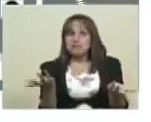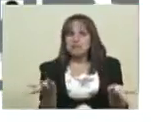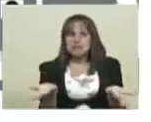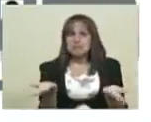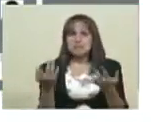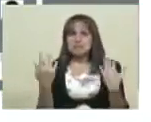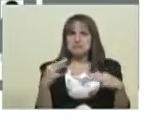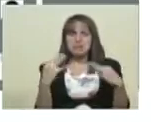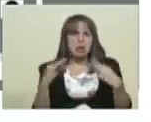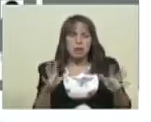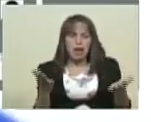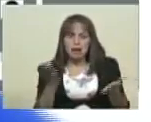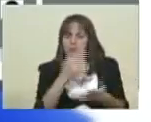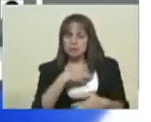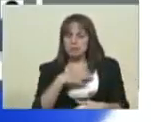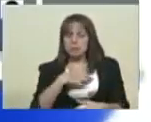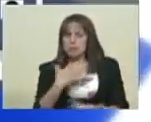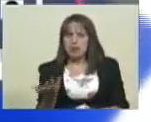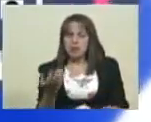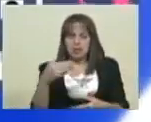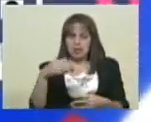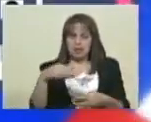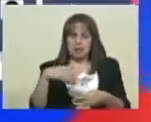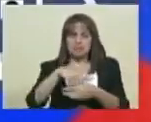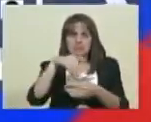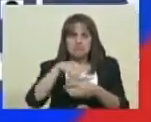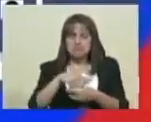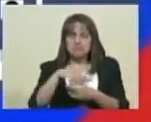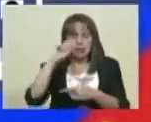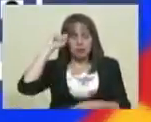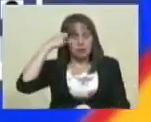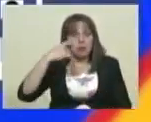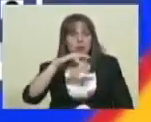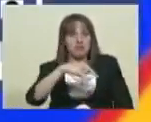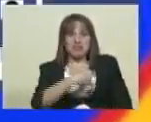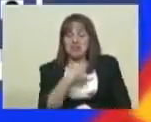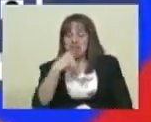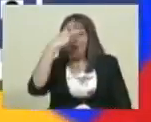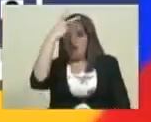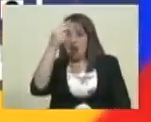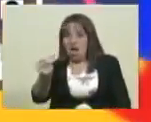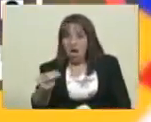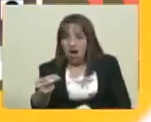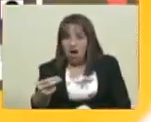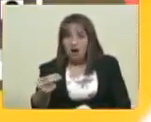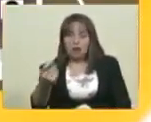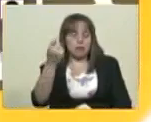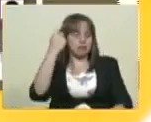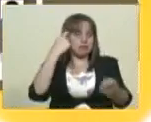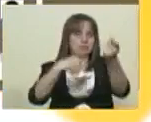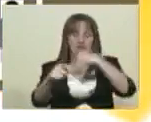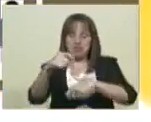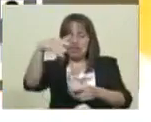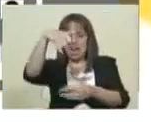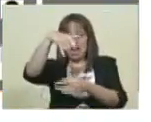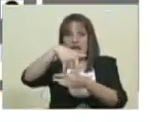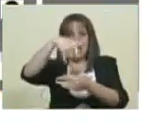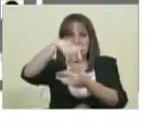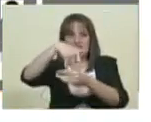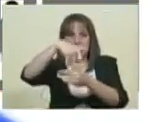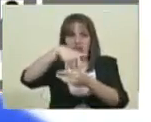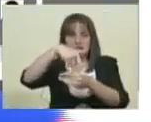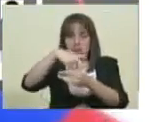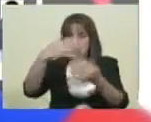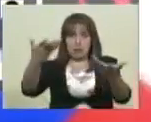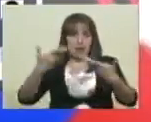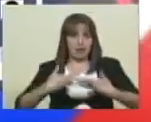vez no se pudo, recordemos que la Universidad Central se negó a venderle la tinta, porque tampoco es